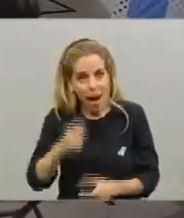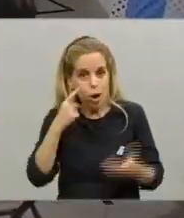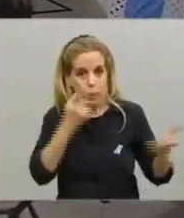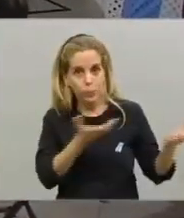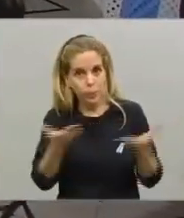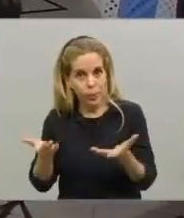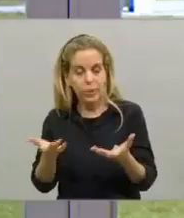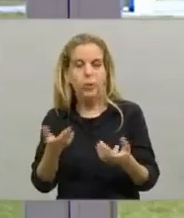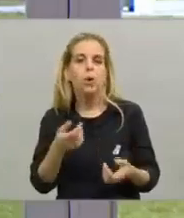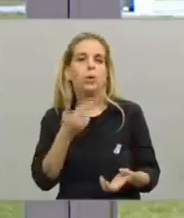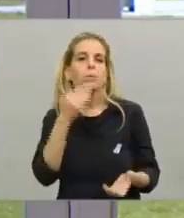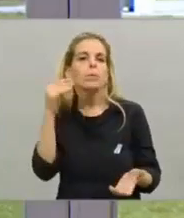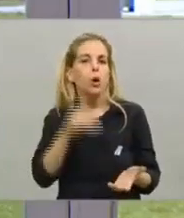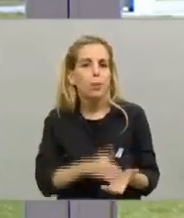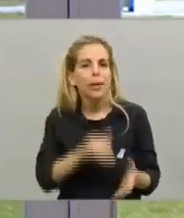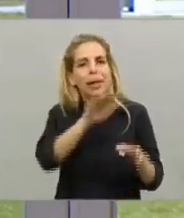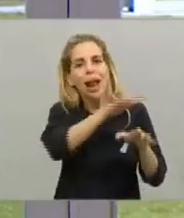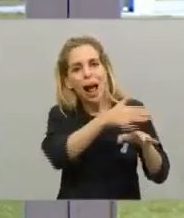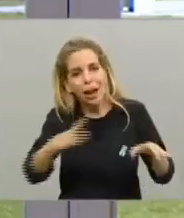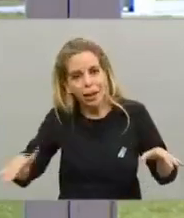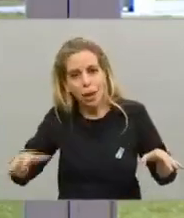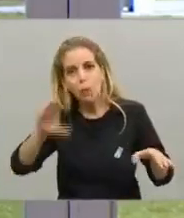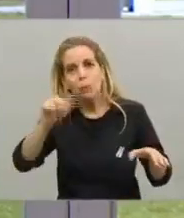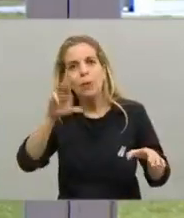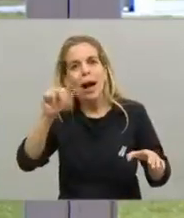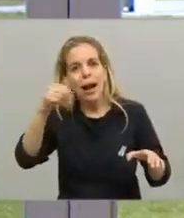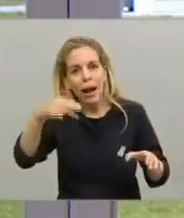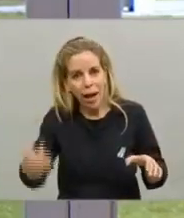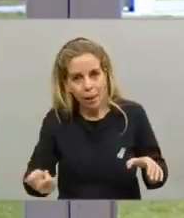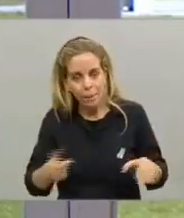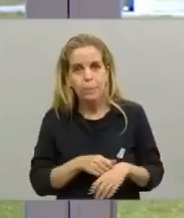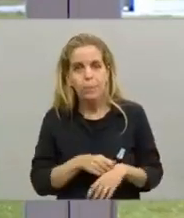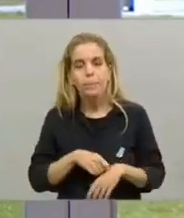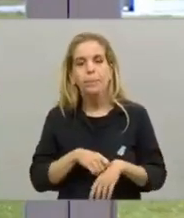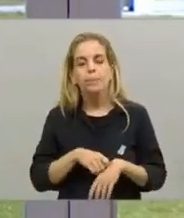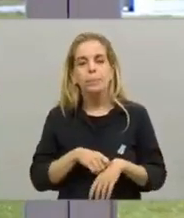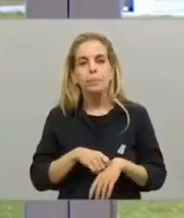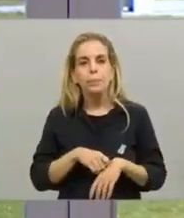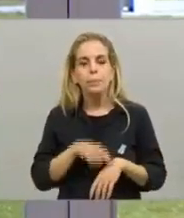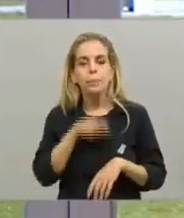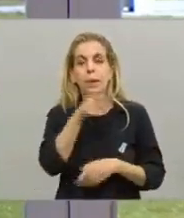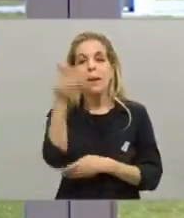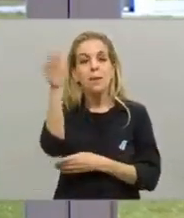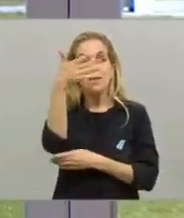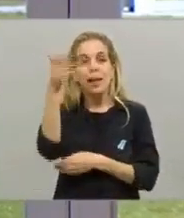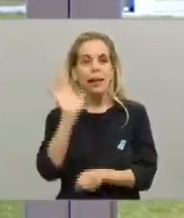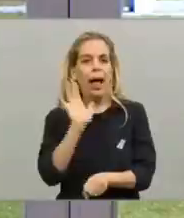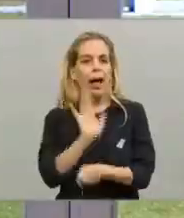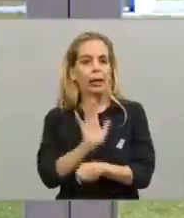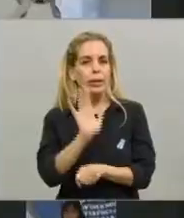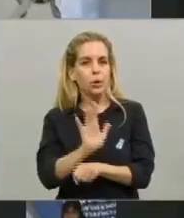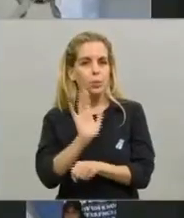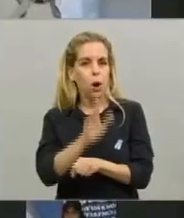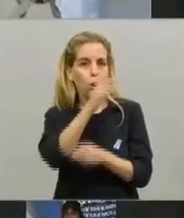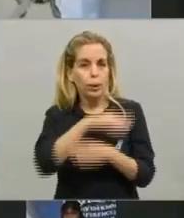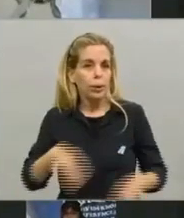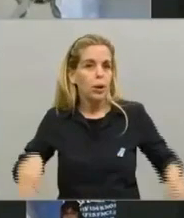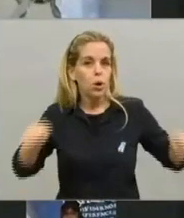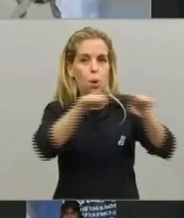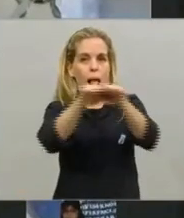hizo prometer a orillas del río Paraná. Ella nos representa y nos iguala.